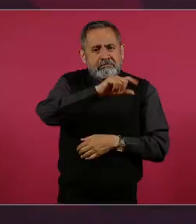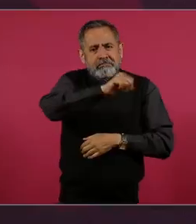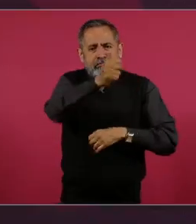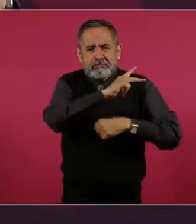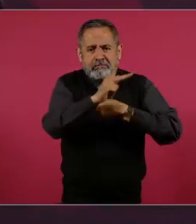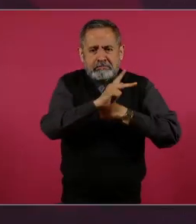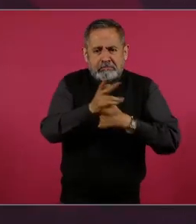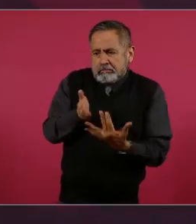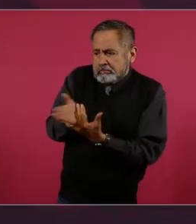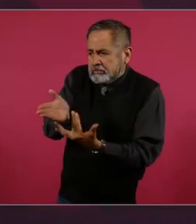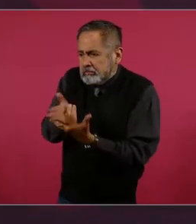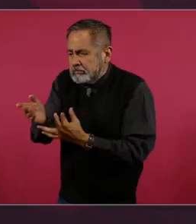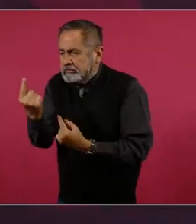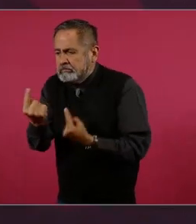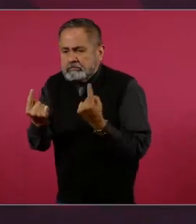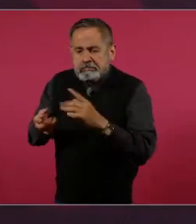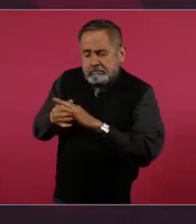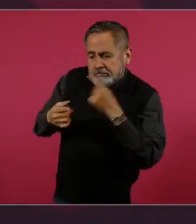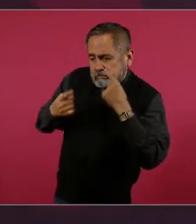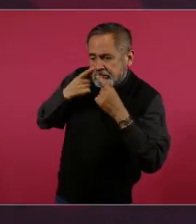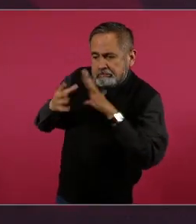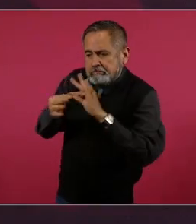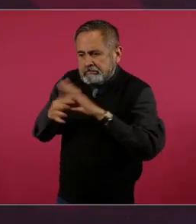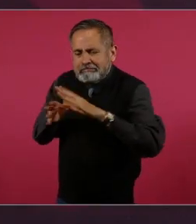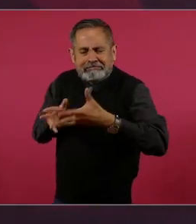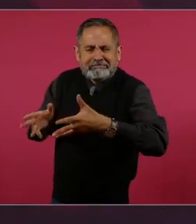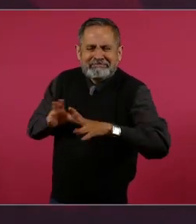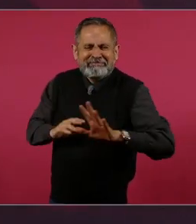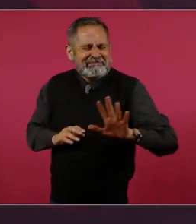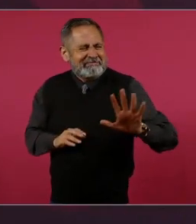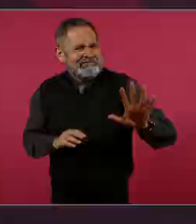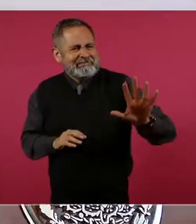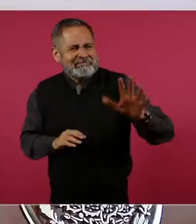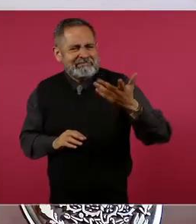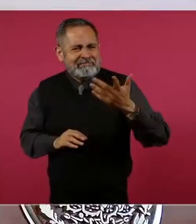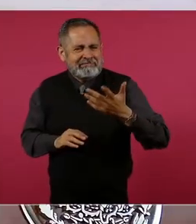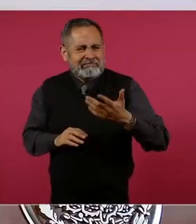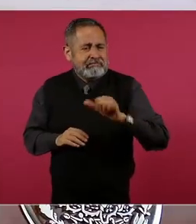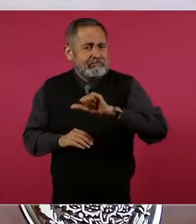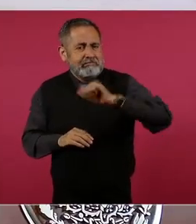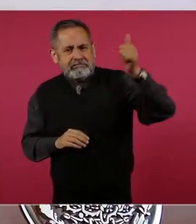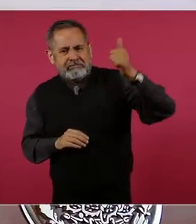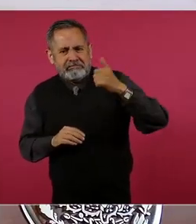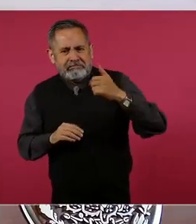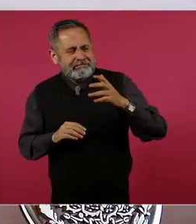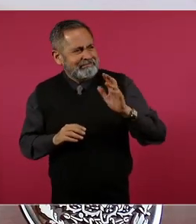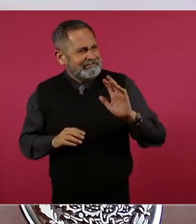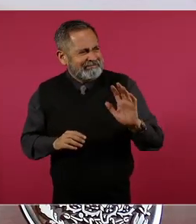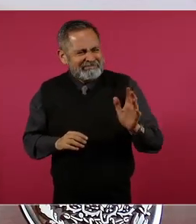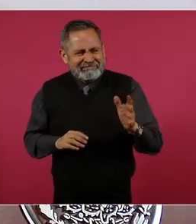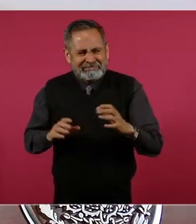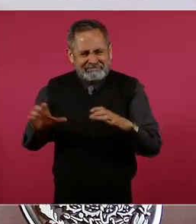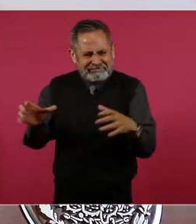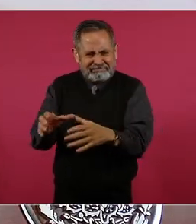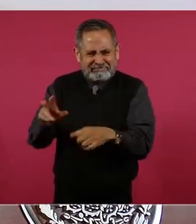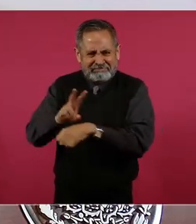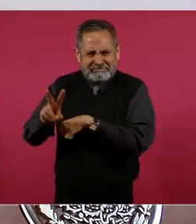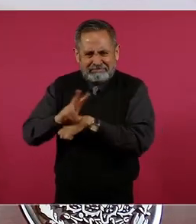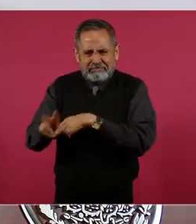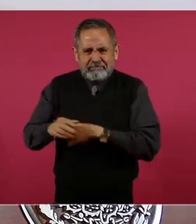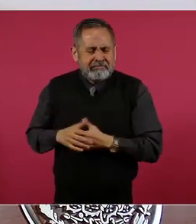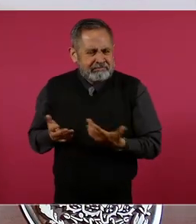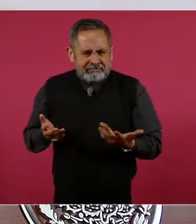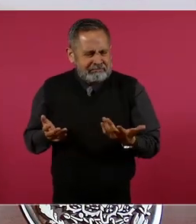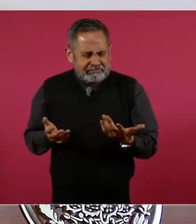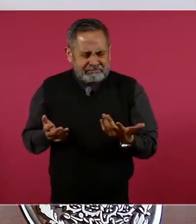del extranjero, no sólo los